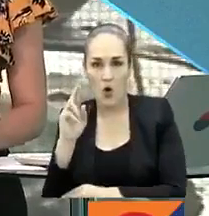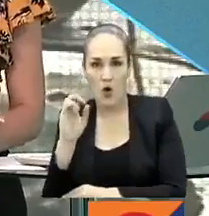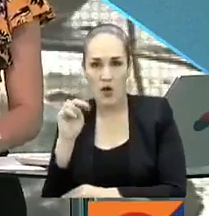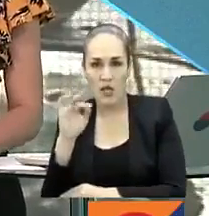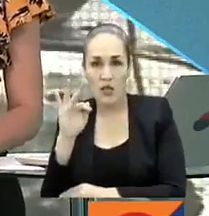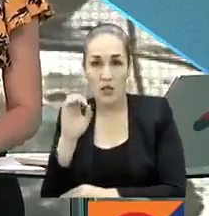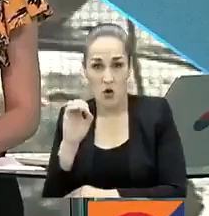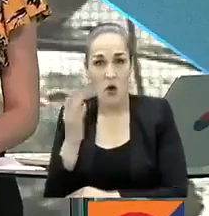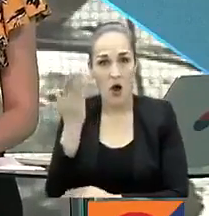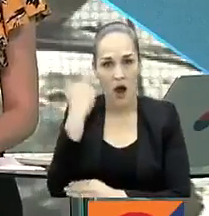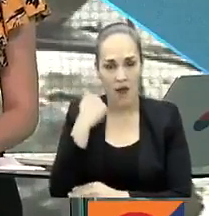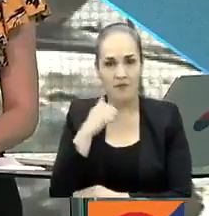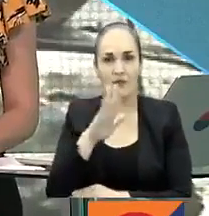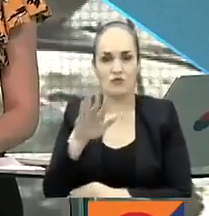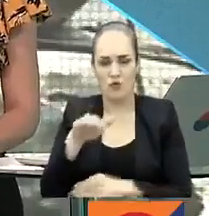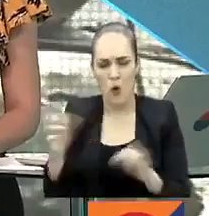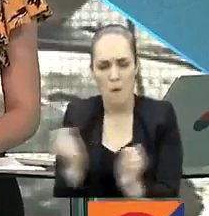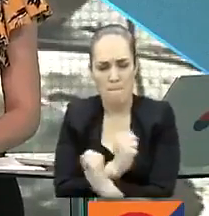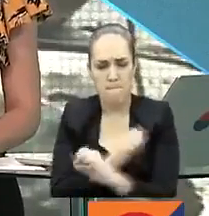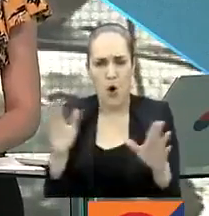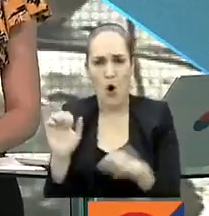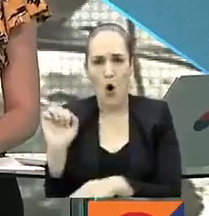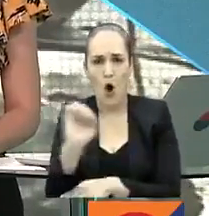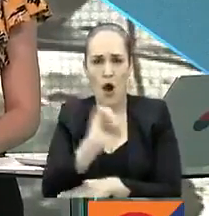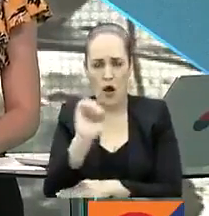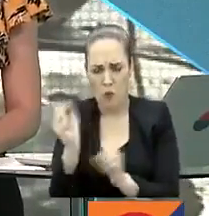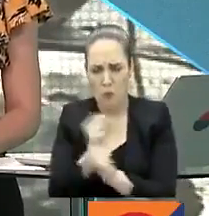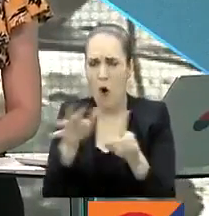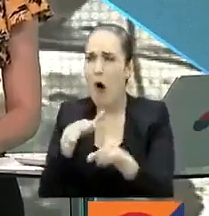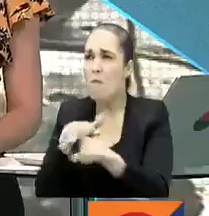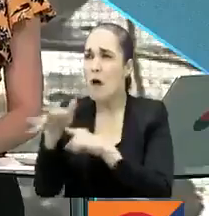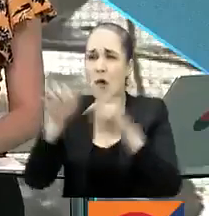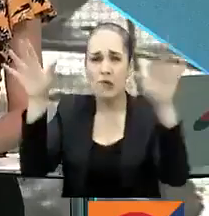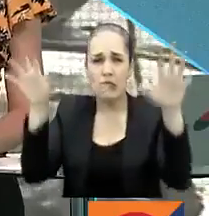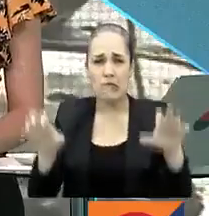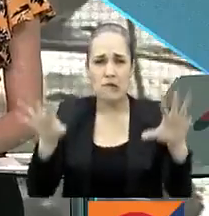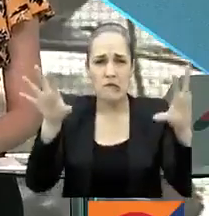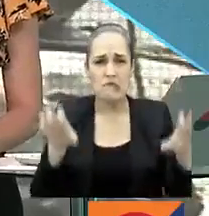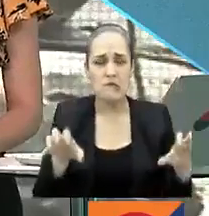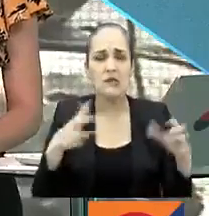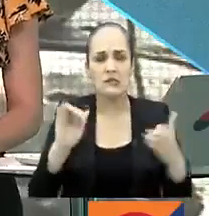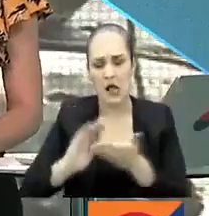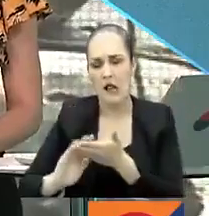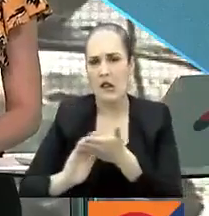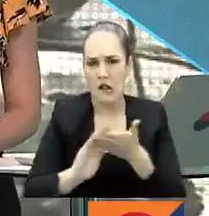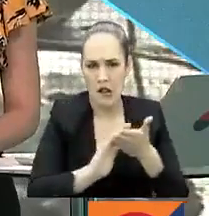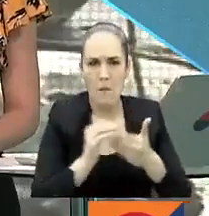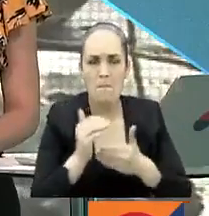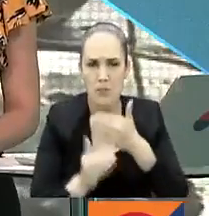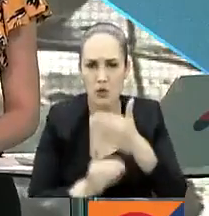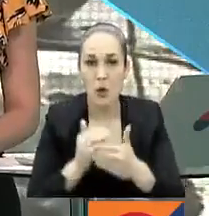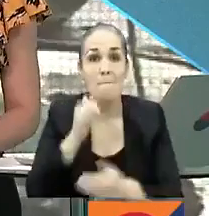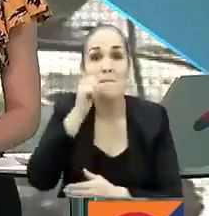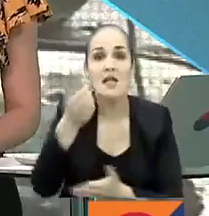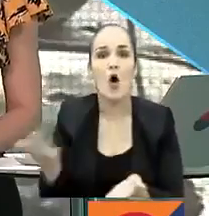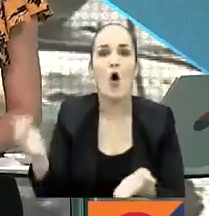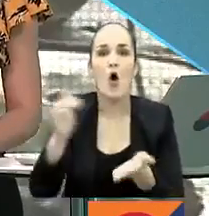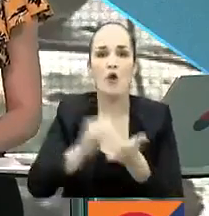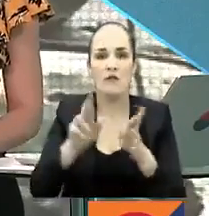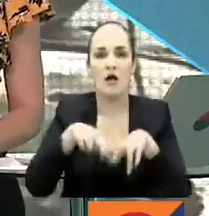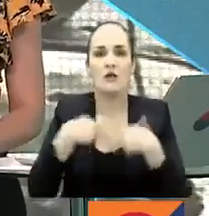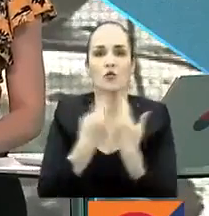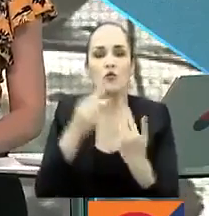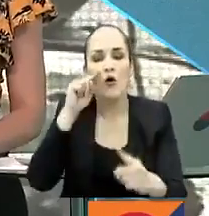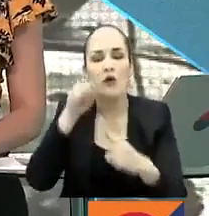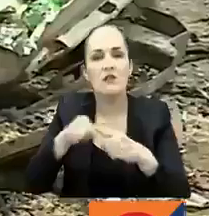personas heridas y afectaciones a edificaciones en el centro del municipio. Mañana se desarrollará un nuevo consejo de seguridad en la